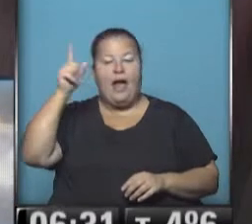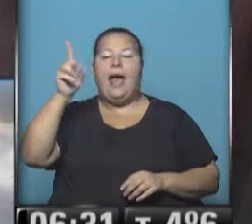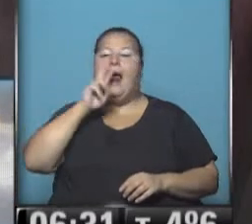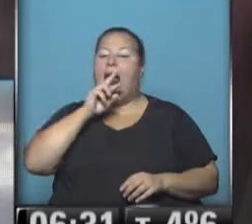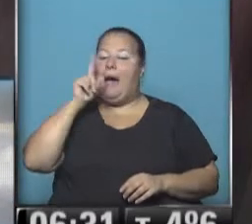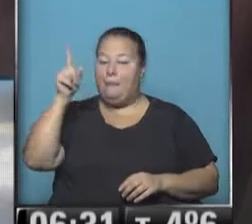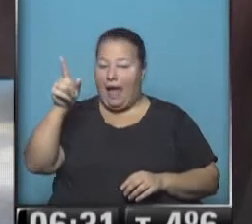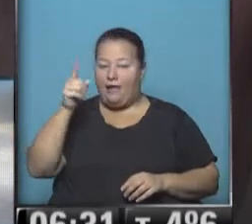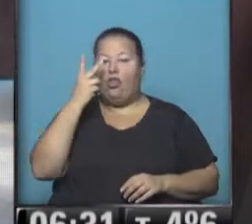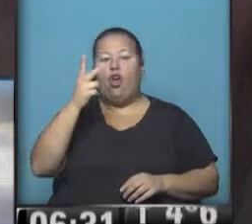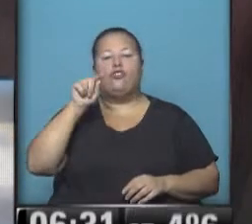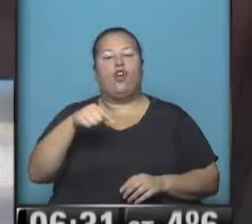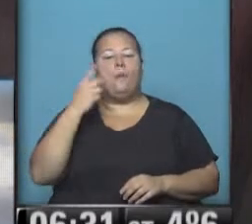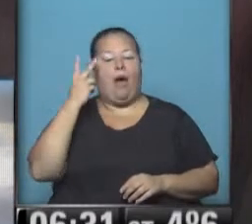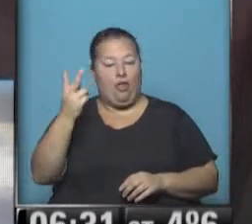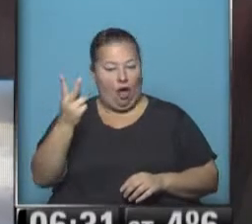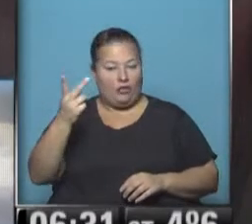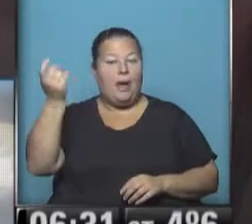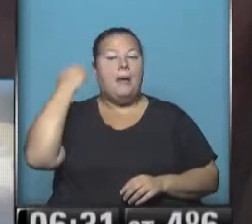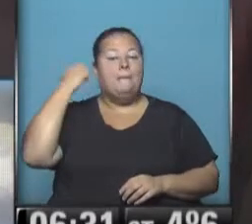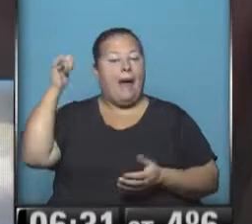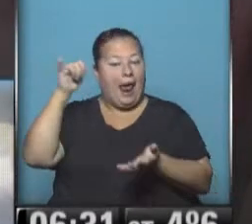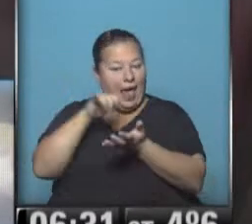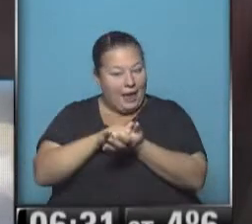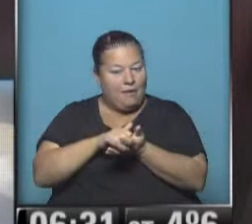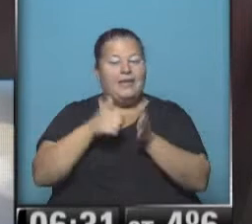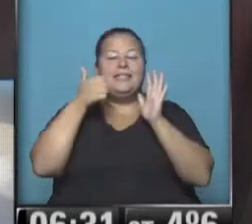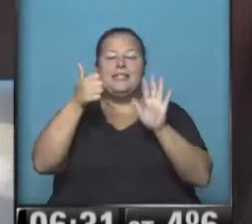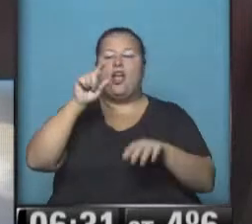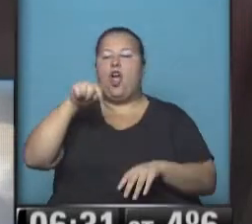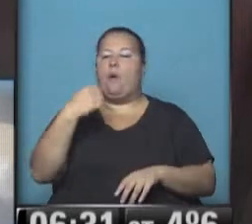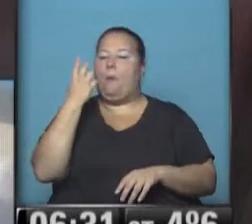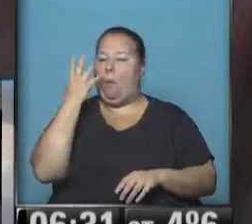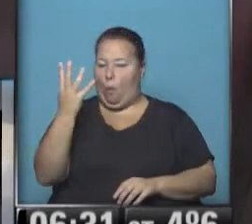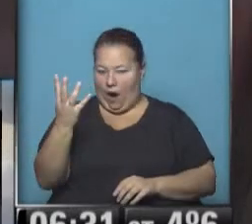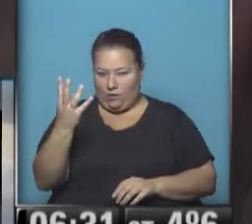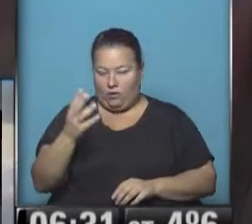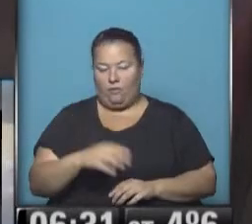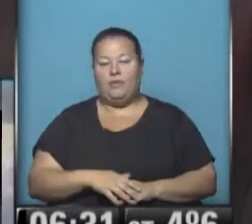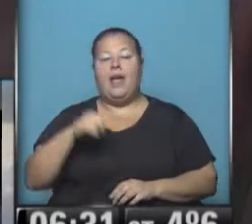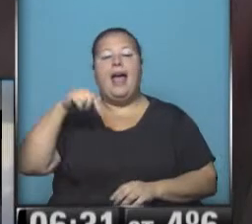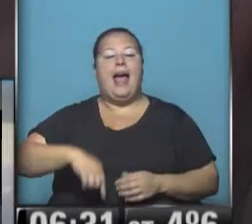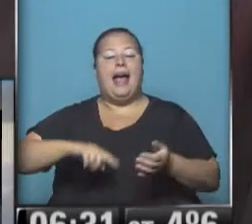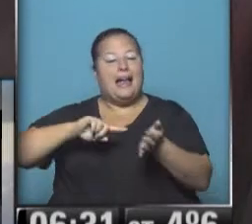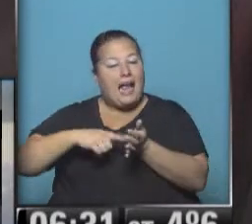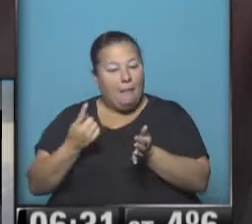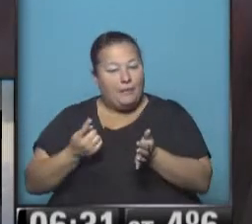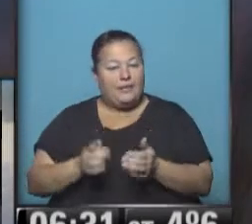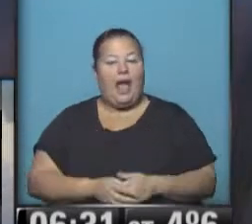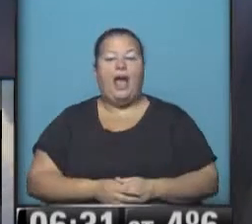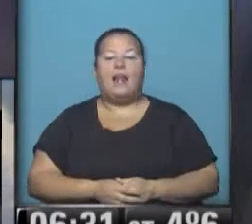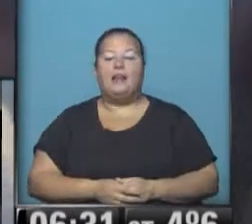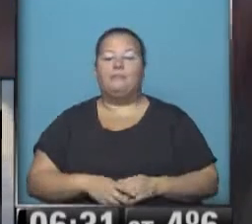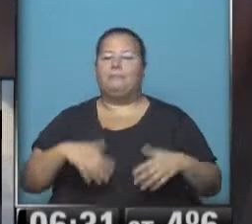Plata, dos, dos. Y en Aeroparque, seis, cuatro. Dentro de la ciudad de Buenos Aires,